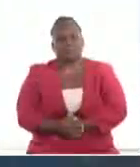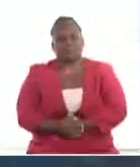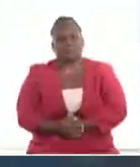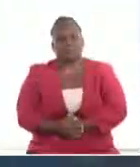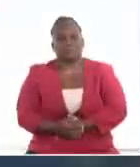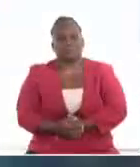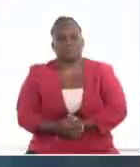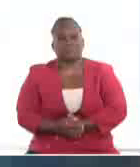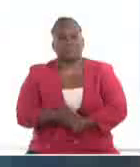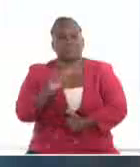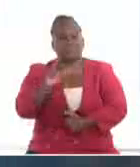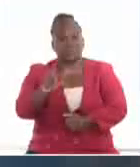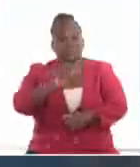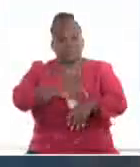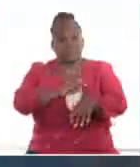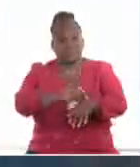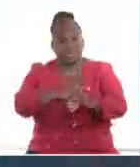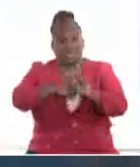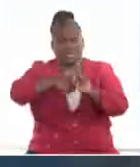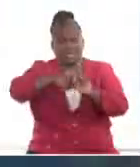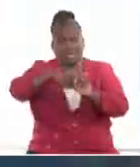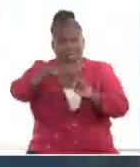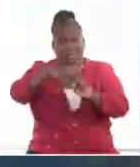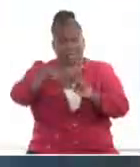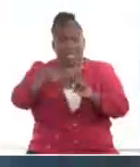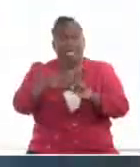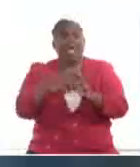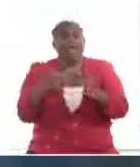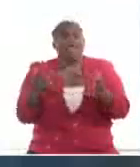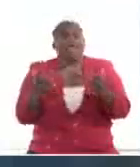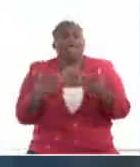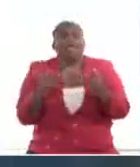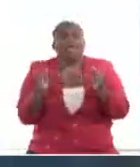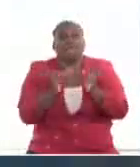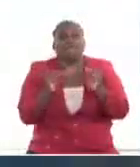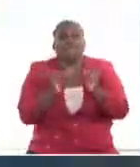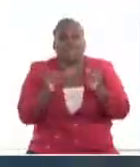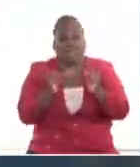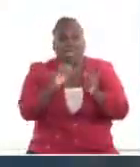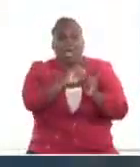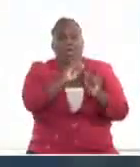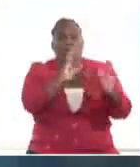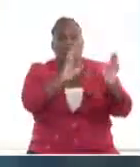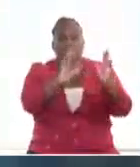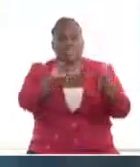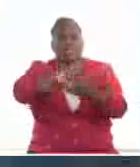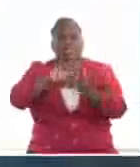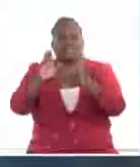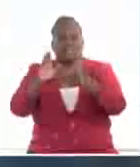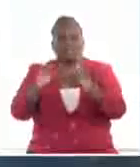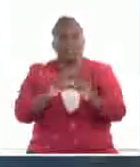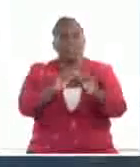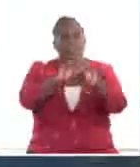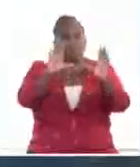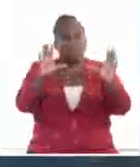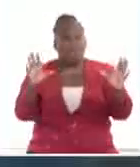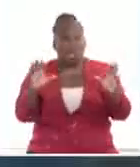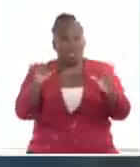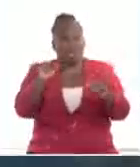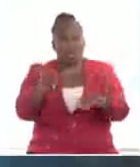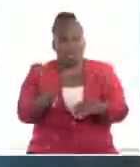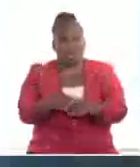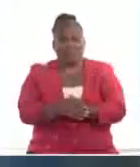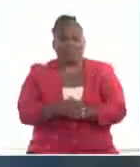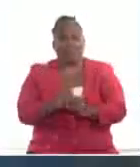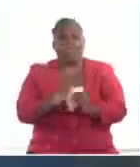Durante las últimas horas las temperaturas se mantienen frías, sobre todo en occidente y centro durante la madrugada y principalmente en localidades del interior. Por